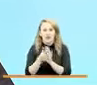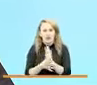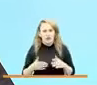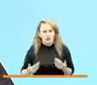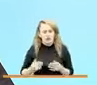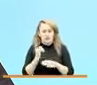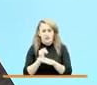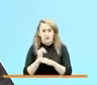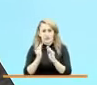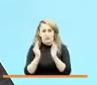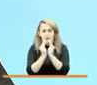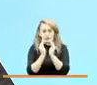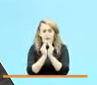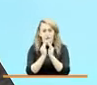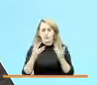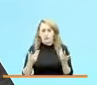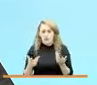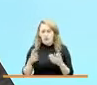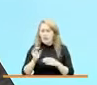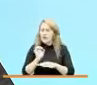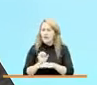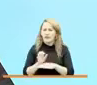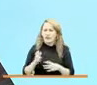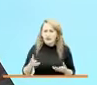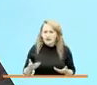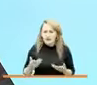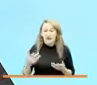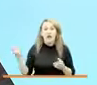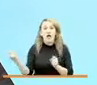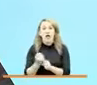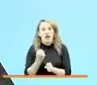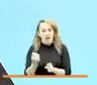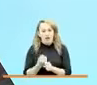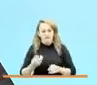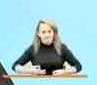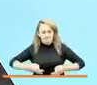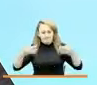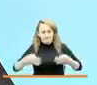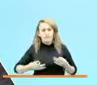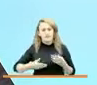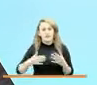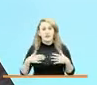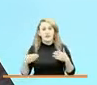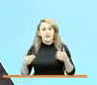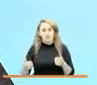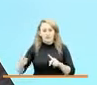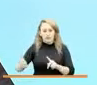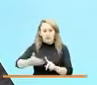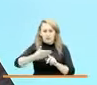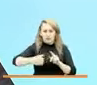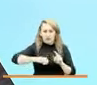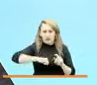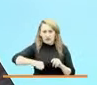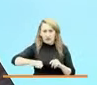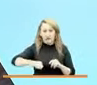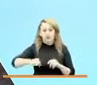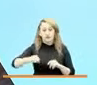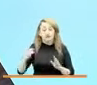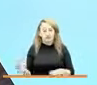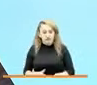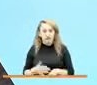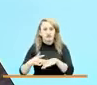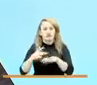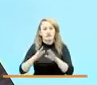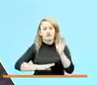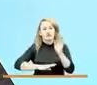Colombiano de Bienestar Familiar es esa entidad que está trabajando por garantizar el bienestar, la protección de los derechos e impulsar los